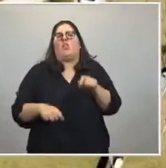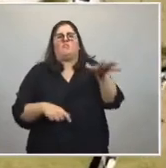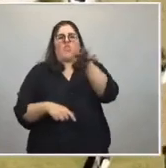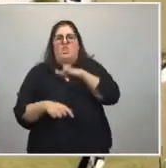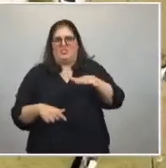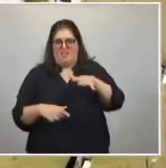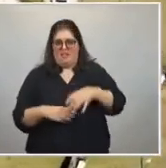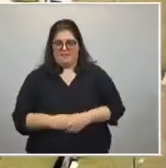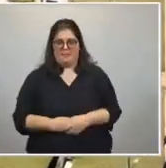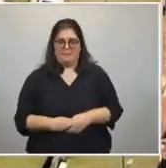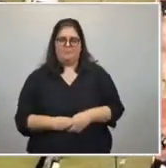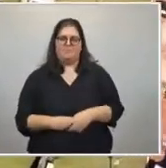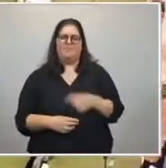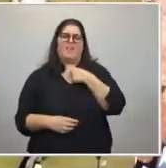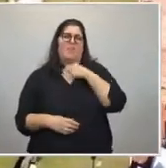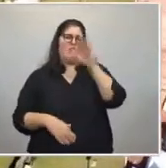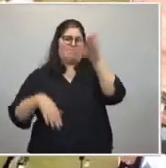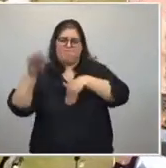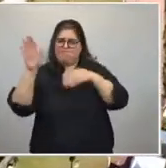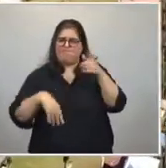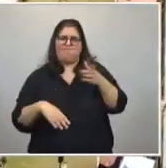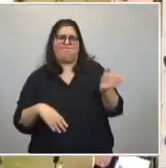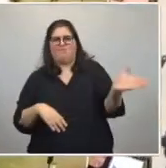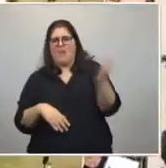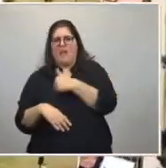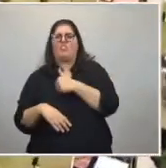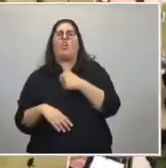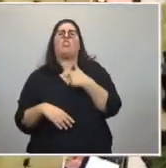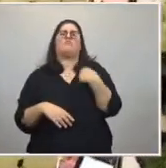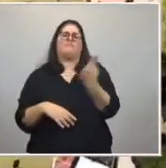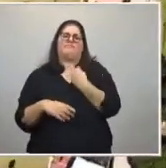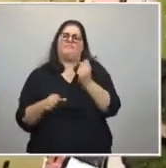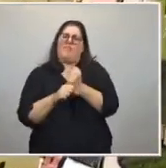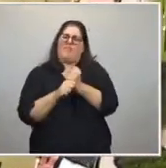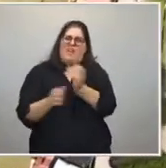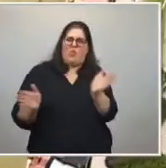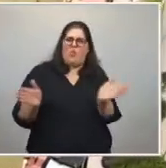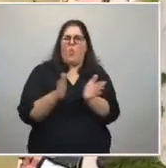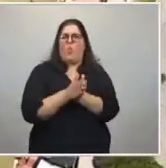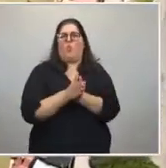Quiero convocarlos a que trabajemos juntos,